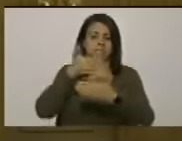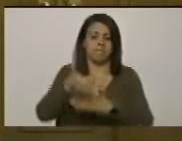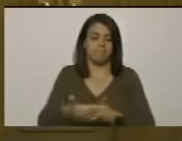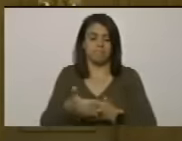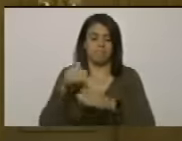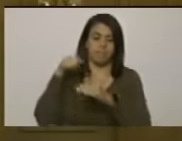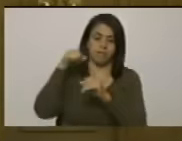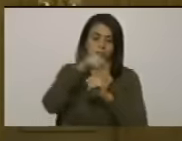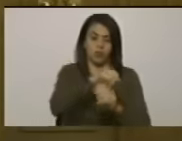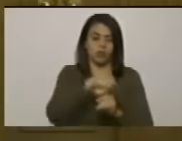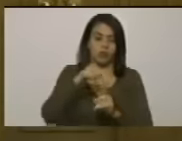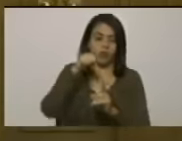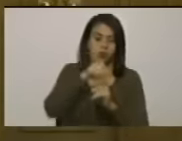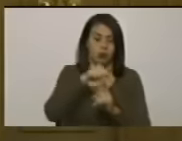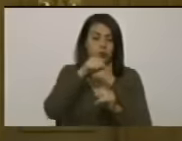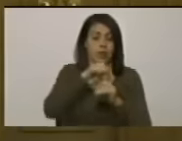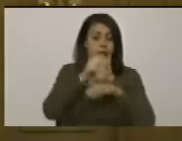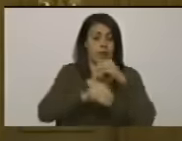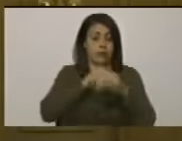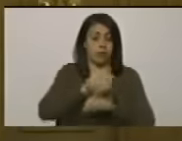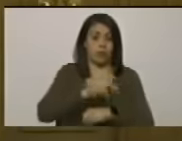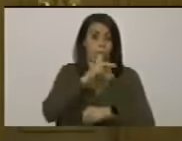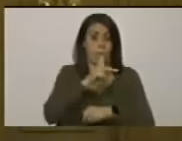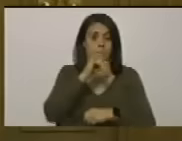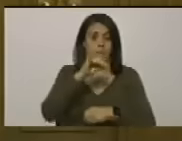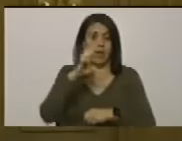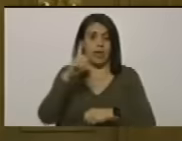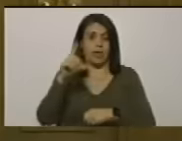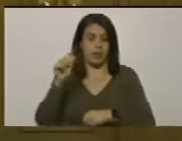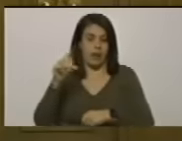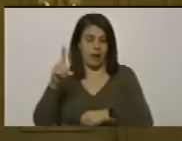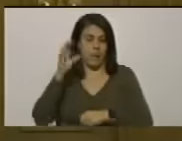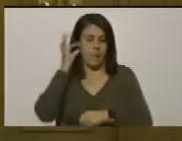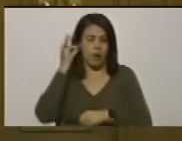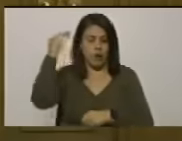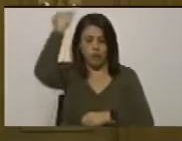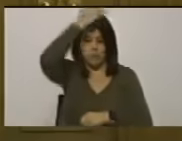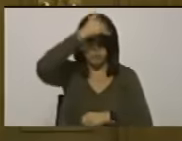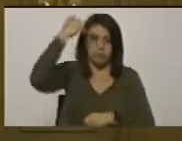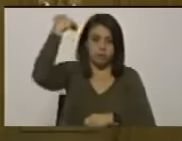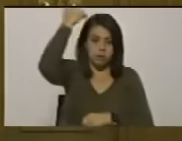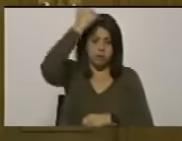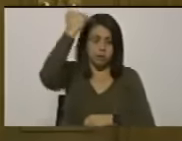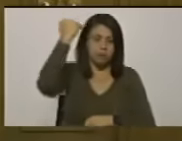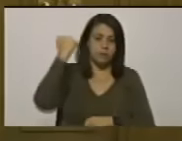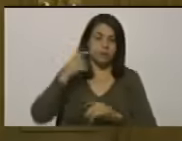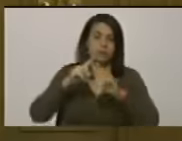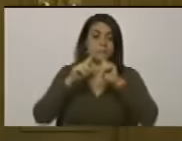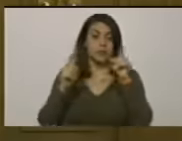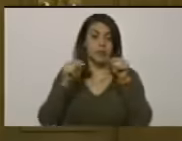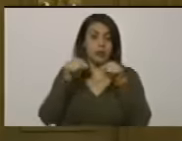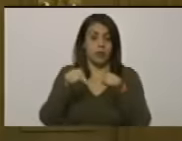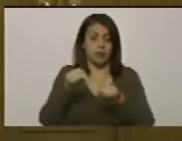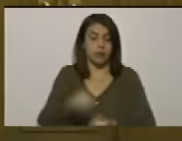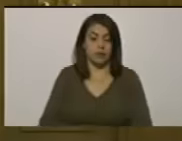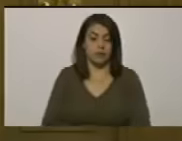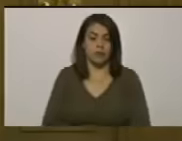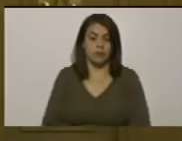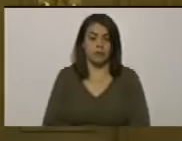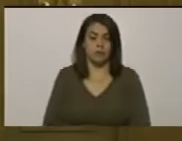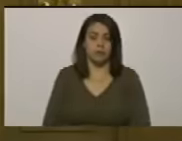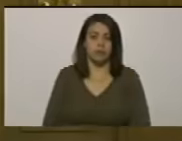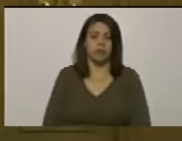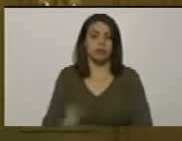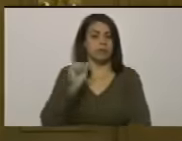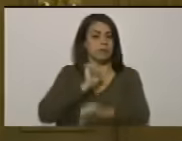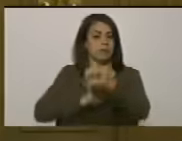que desplegó Piedad Córdoba sin lugar a duda que